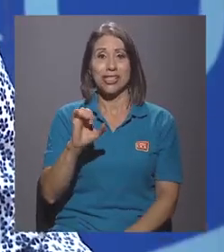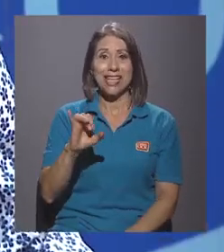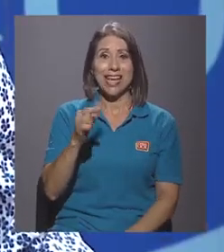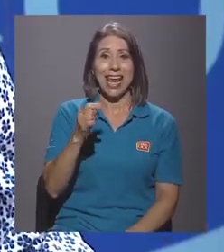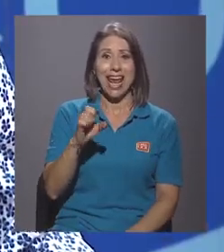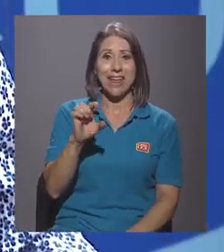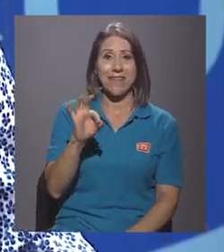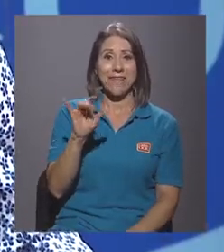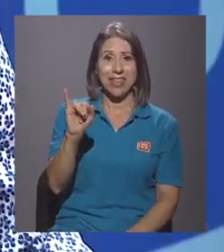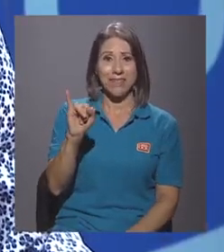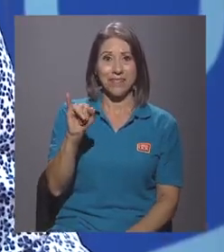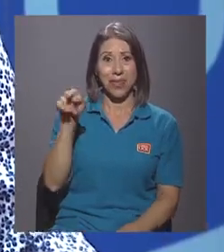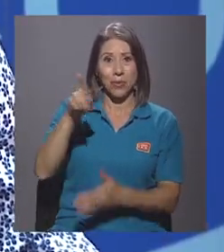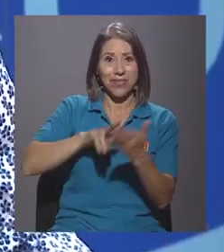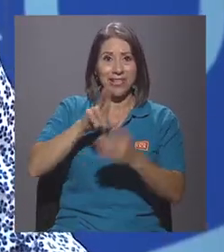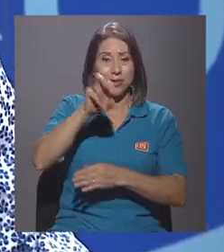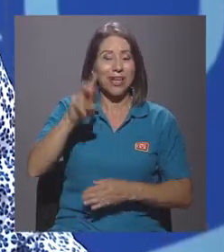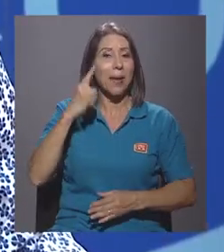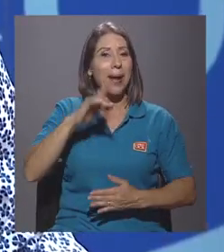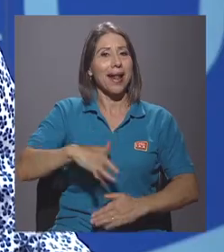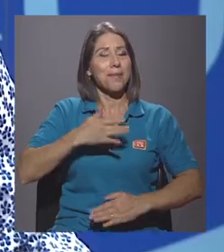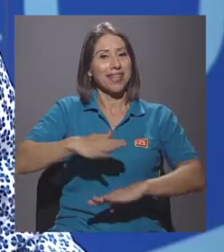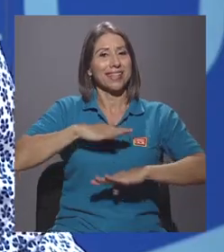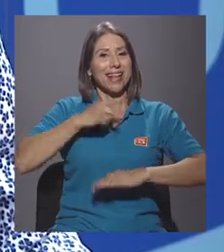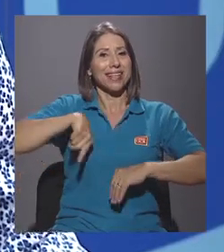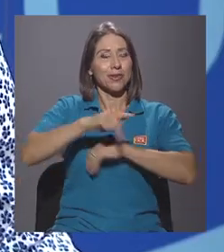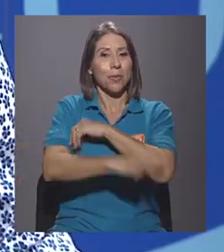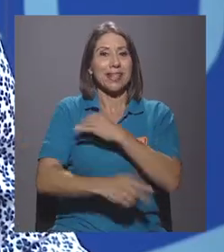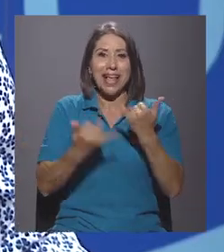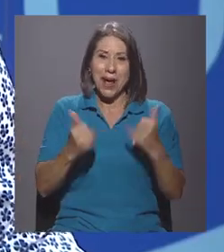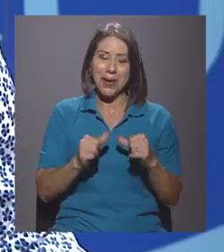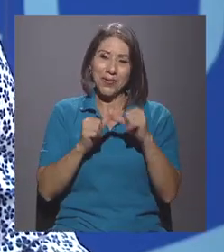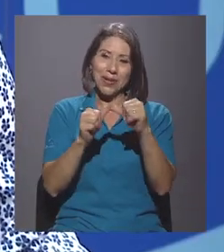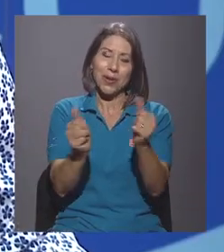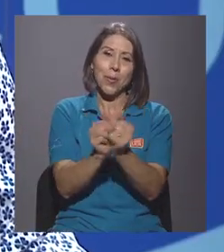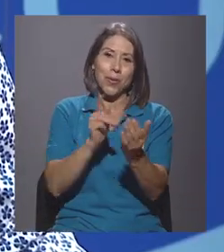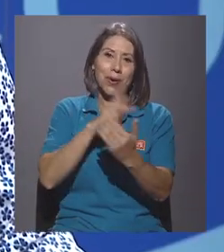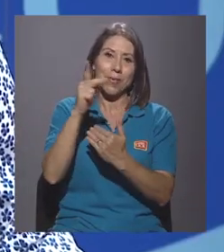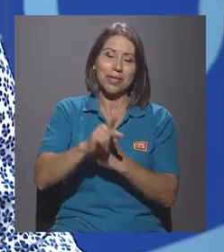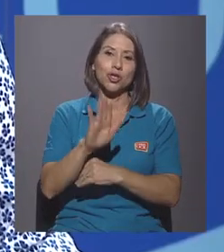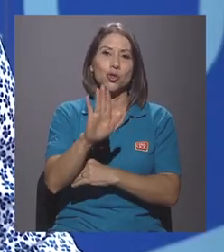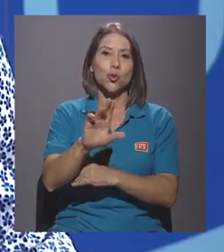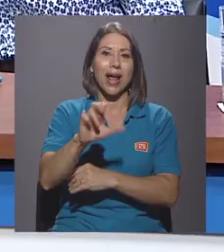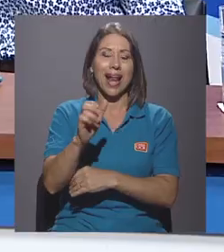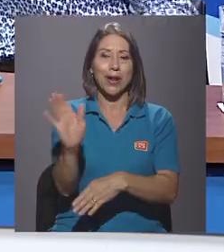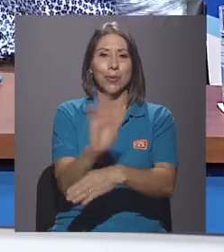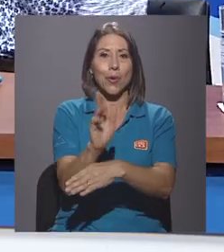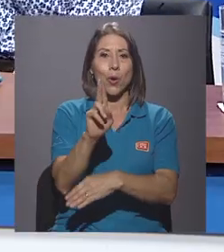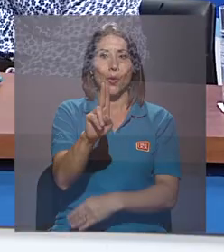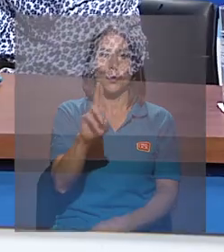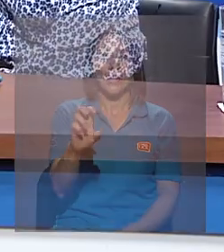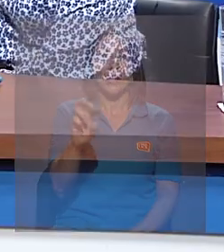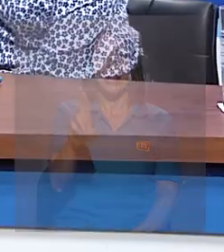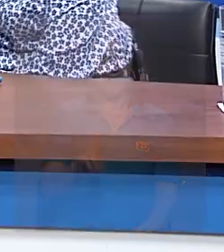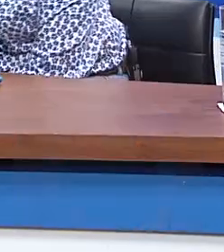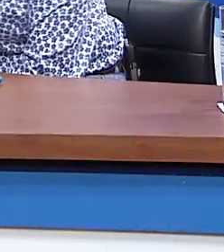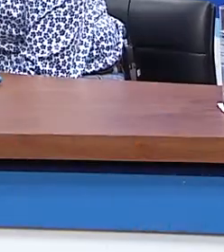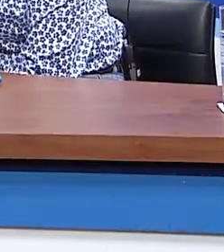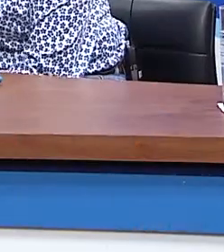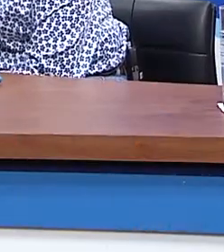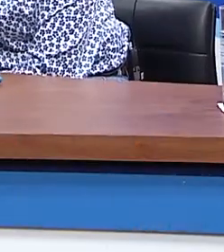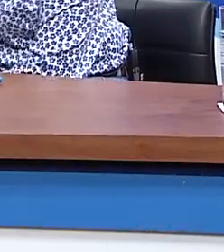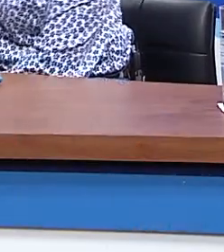Universidad de Costa Rica para el bienestar de nuestro país. Los dejo en compañía de la programación de su canal UCR. Los dejo en